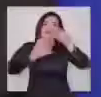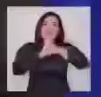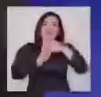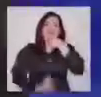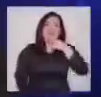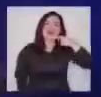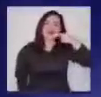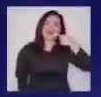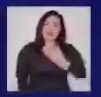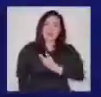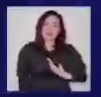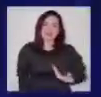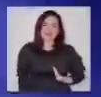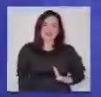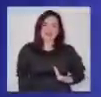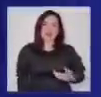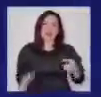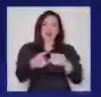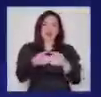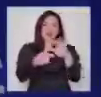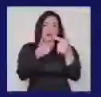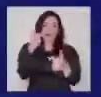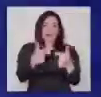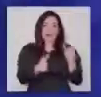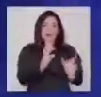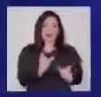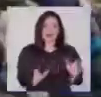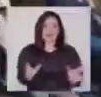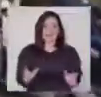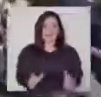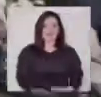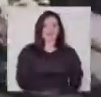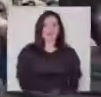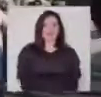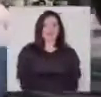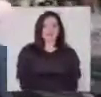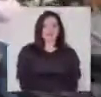franja de París y Presidente y del Partido de la Gente.